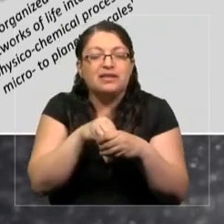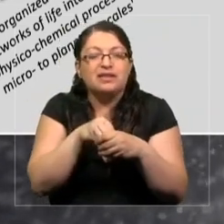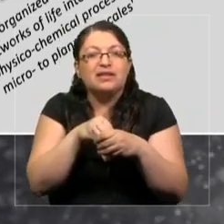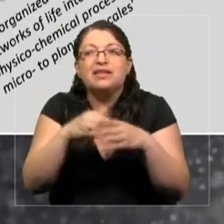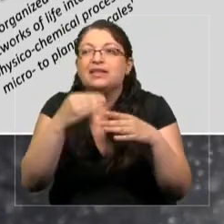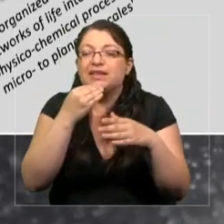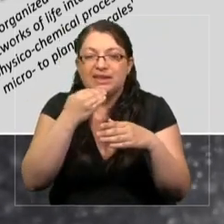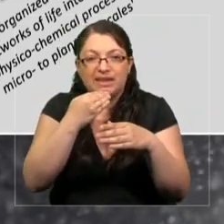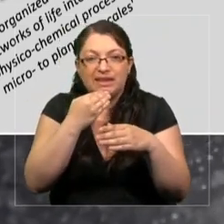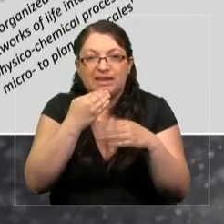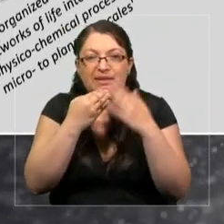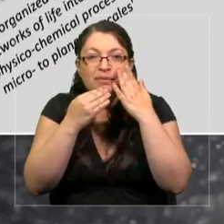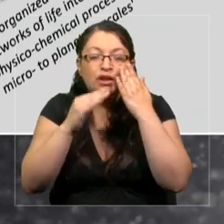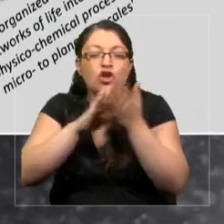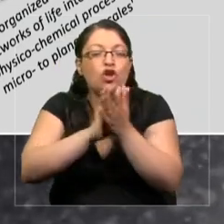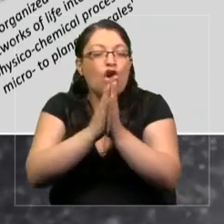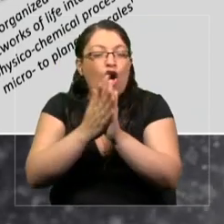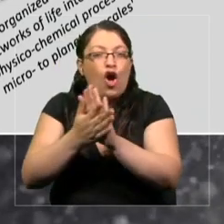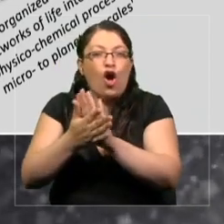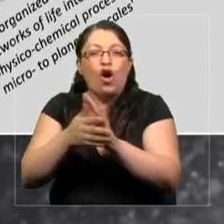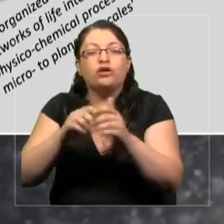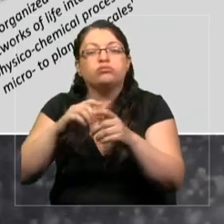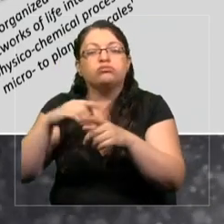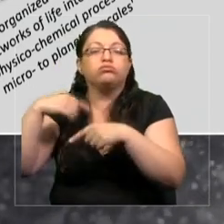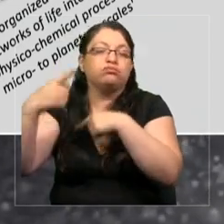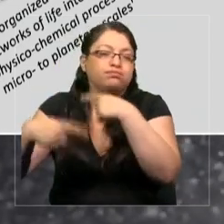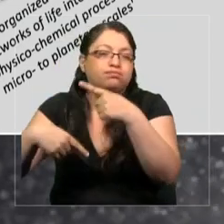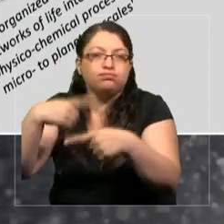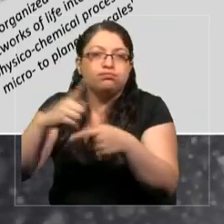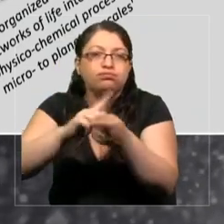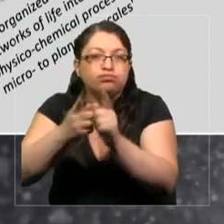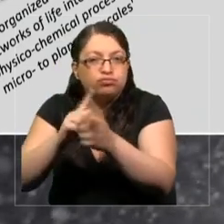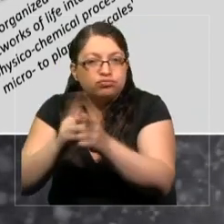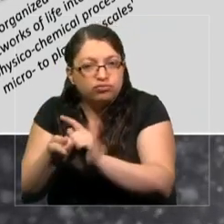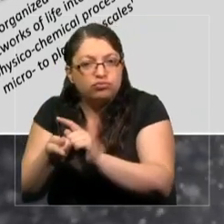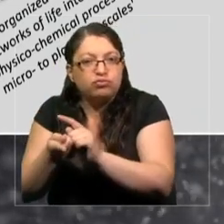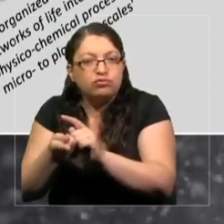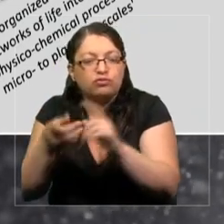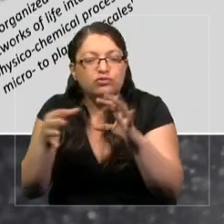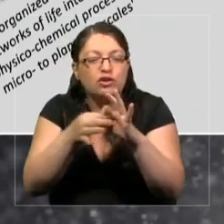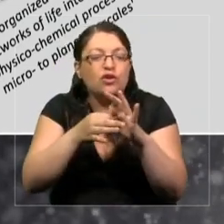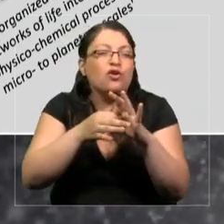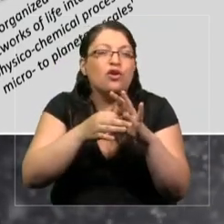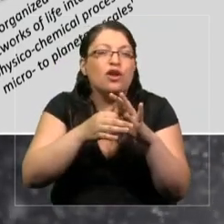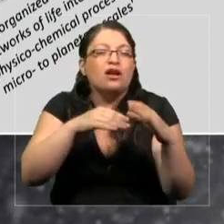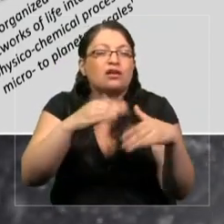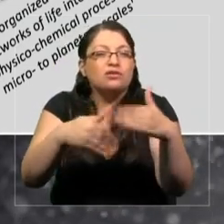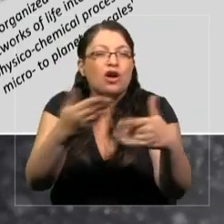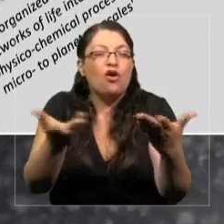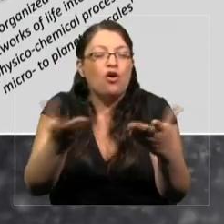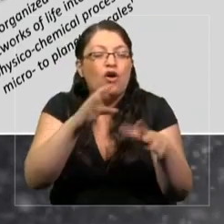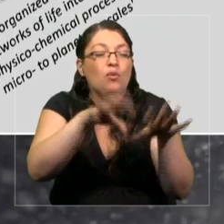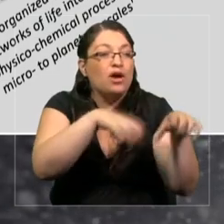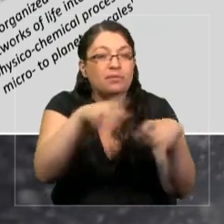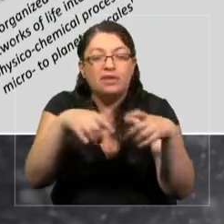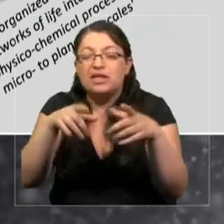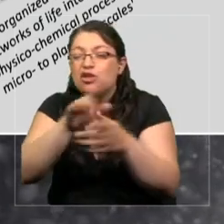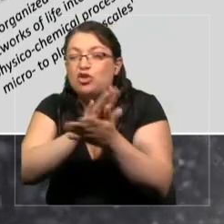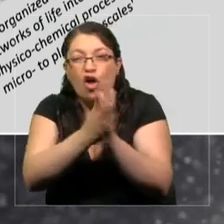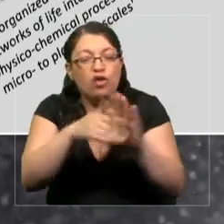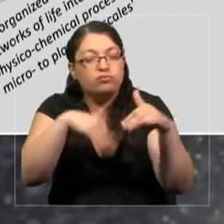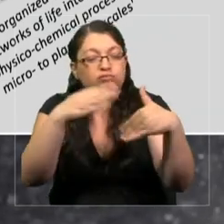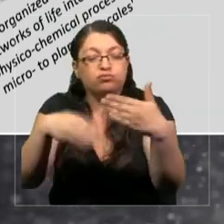toda la evolución a través de las dinámicas ecológicas de las especies y de su interacción al cambio